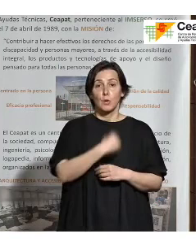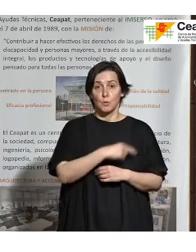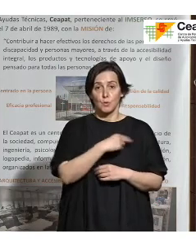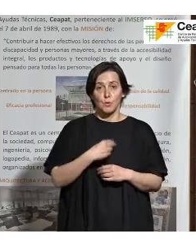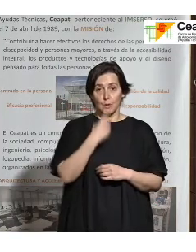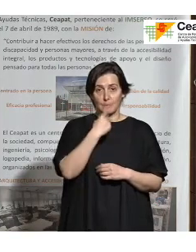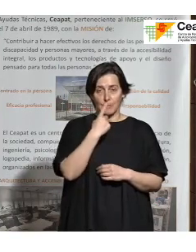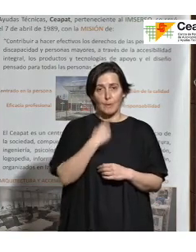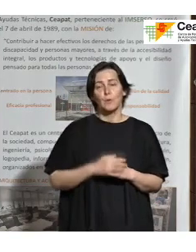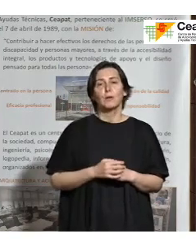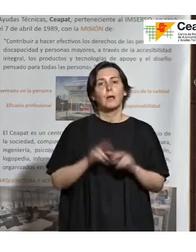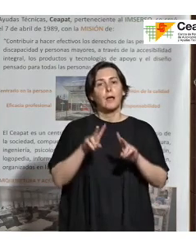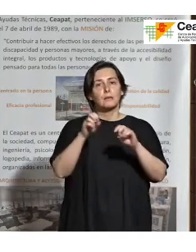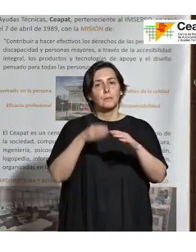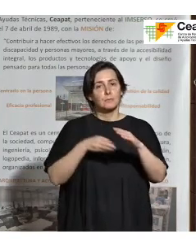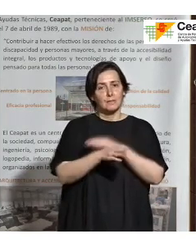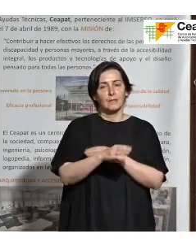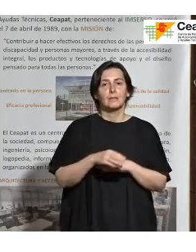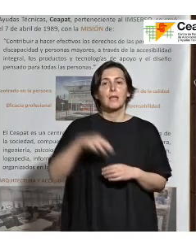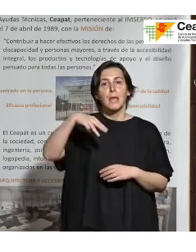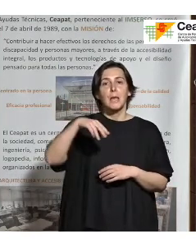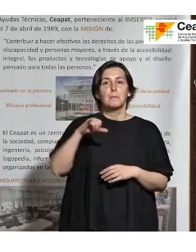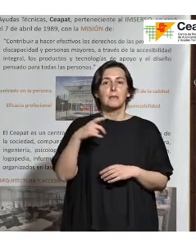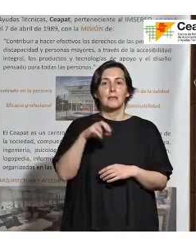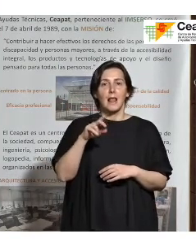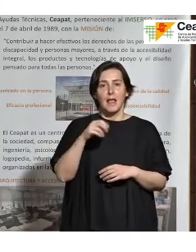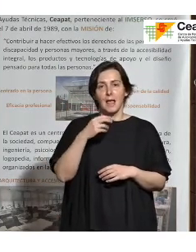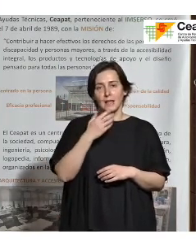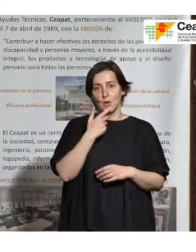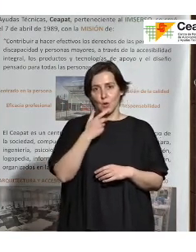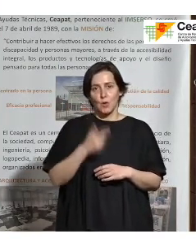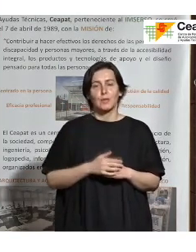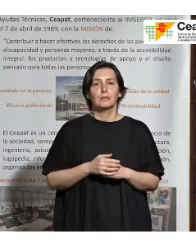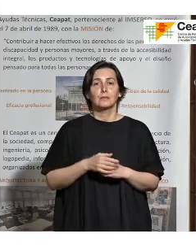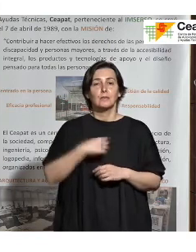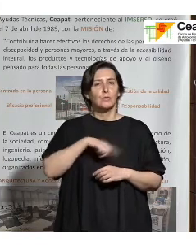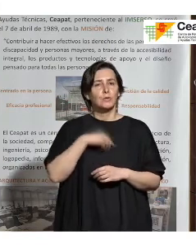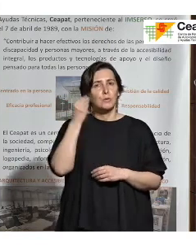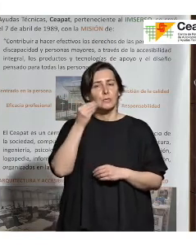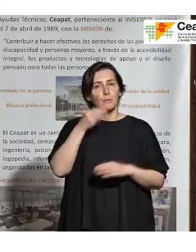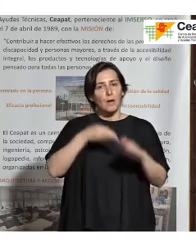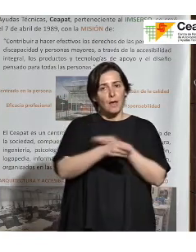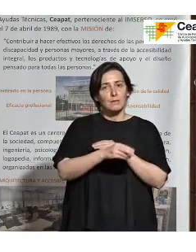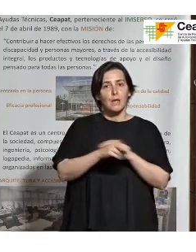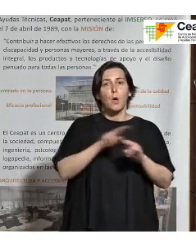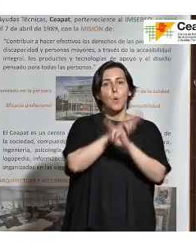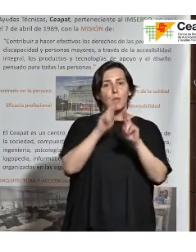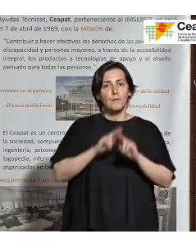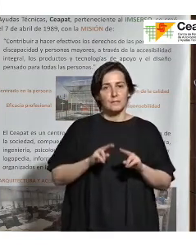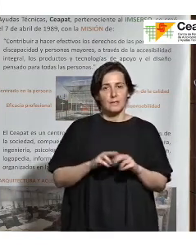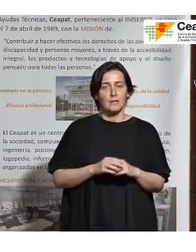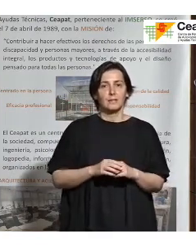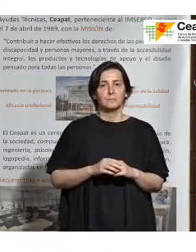todas las cuestiones de accesibilidad, Miguel Ángel lo conoce bien, para nosotros la accesibilidad es algo universal, la